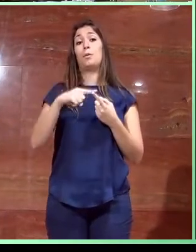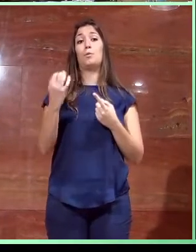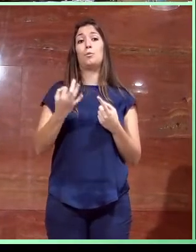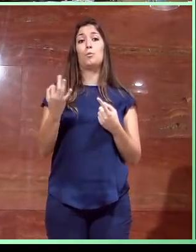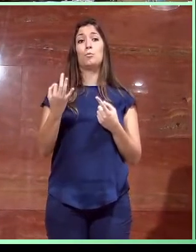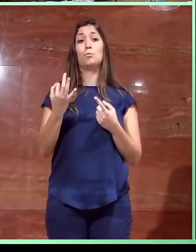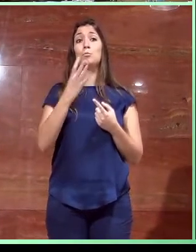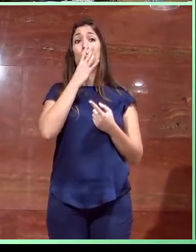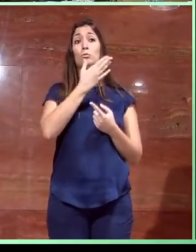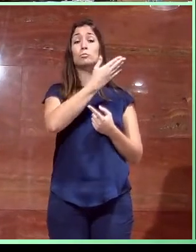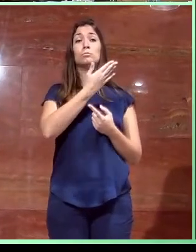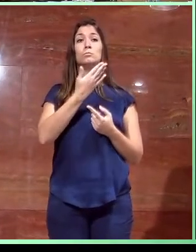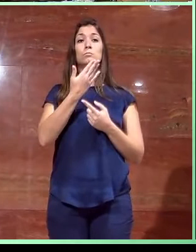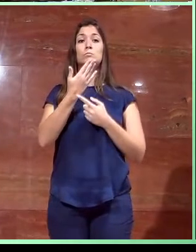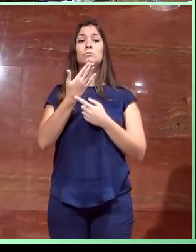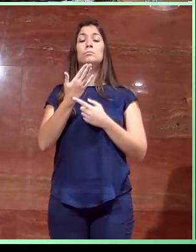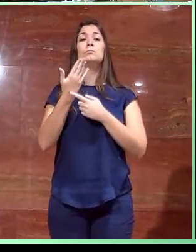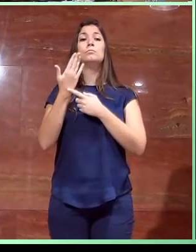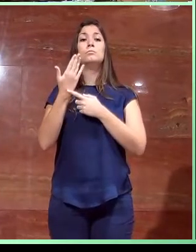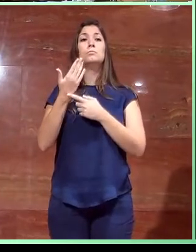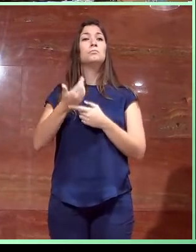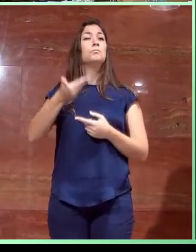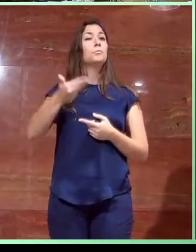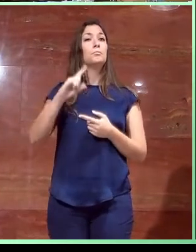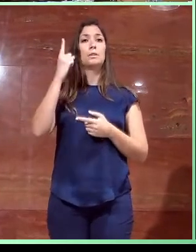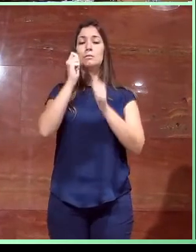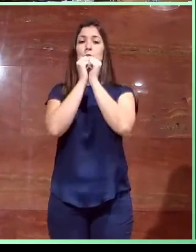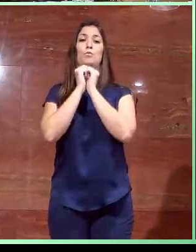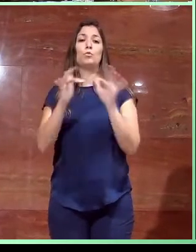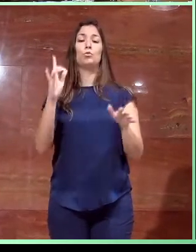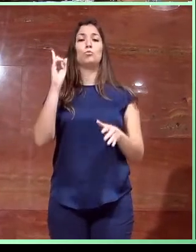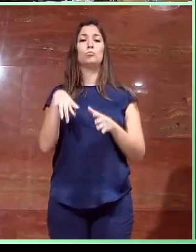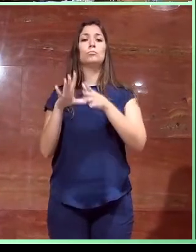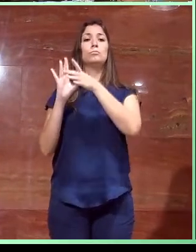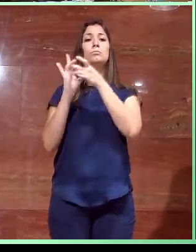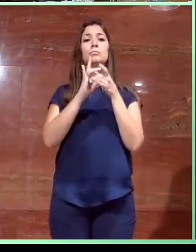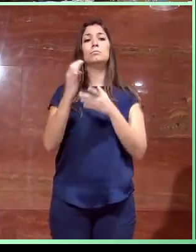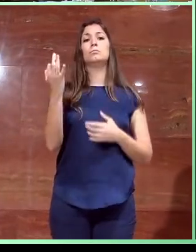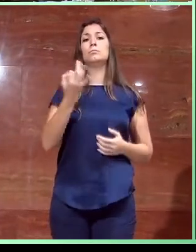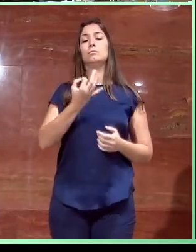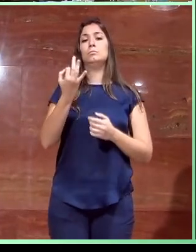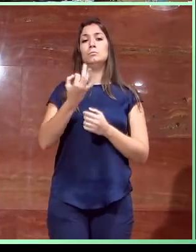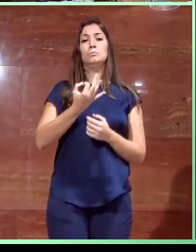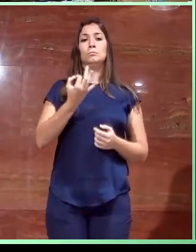es de cara a la mayor difusión y relación con las